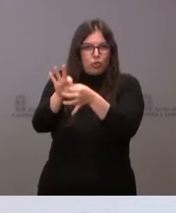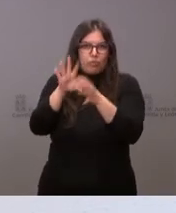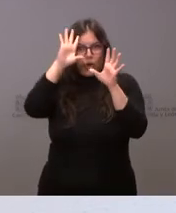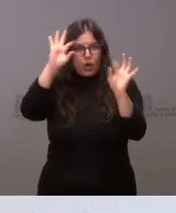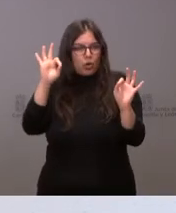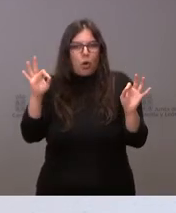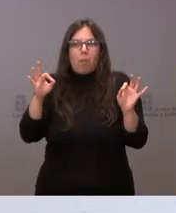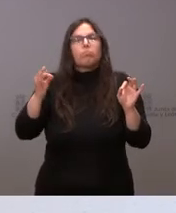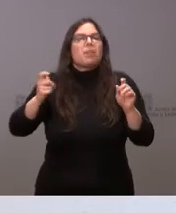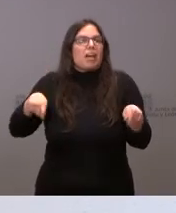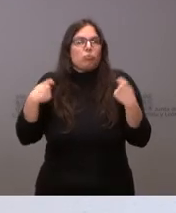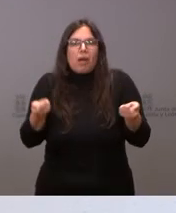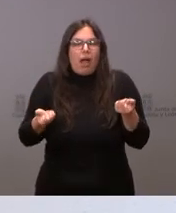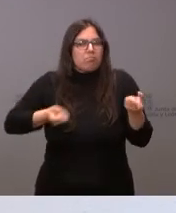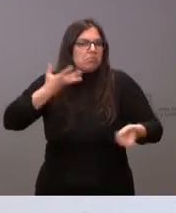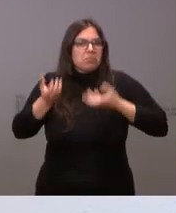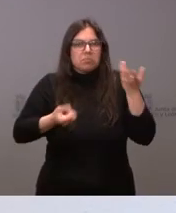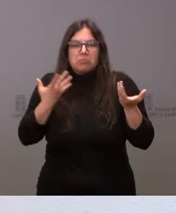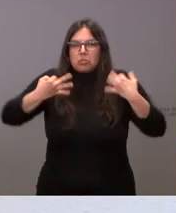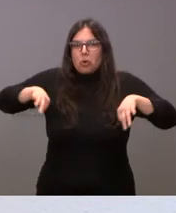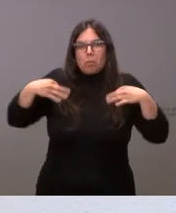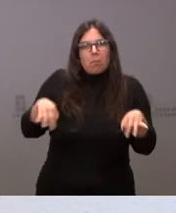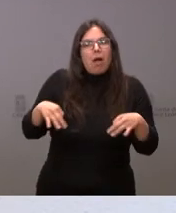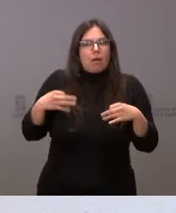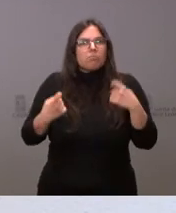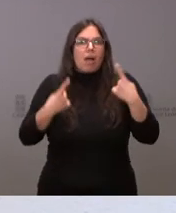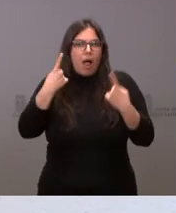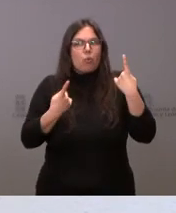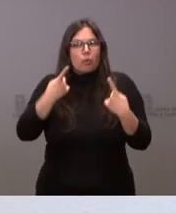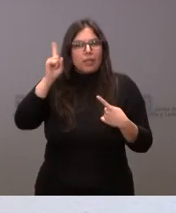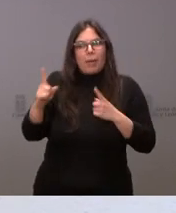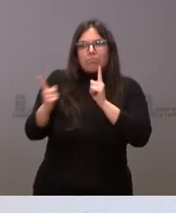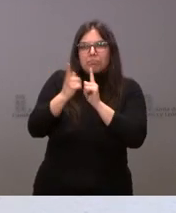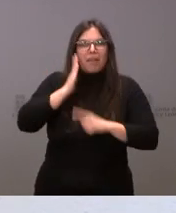Coloquial, incluso alguna cariñosa.